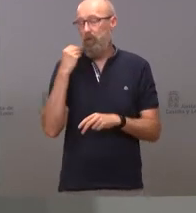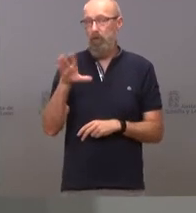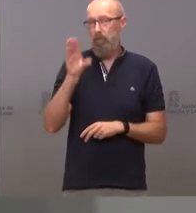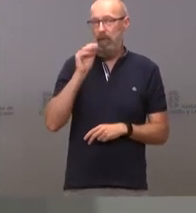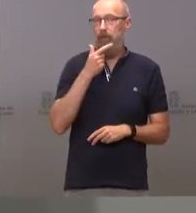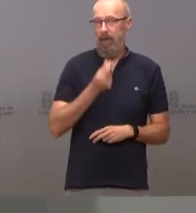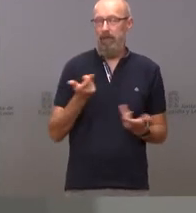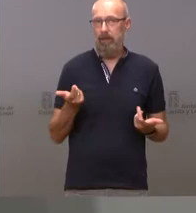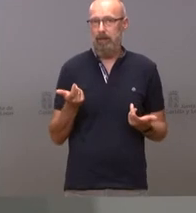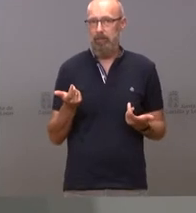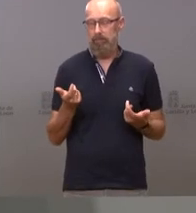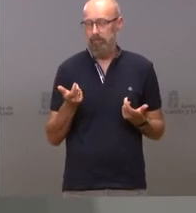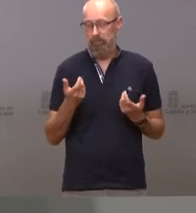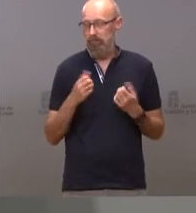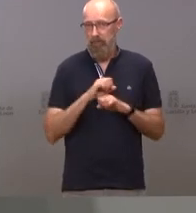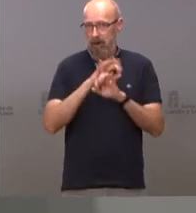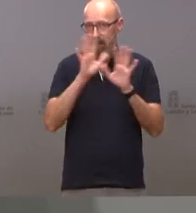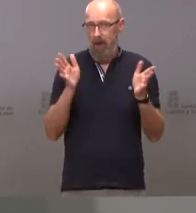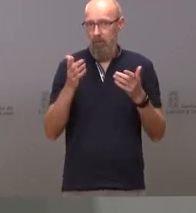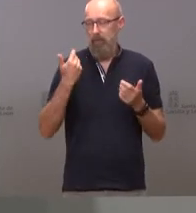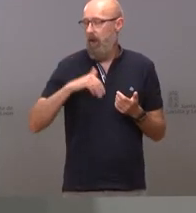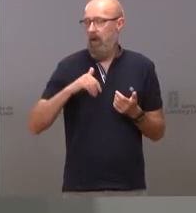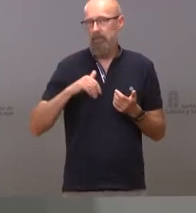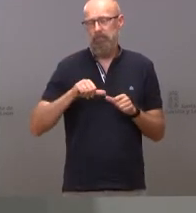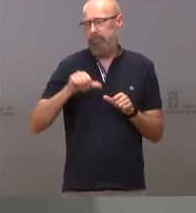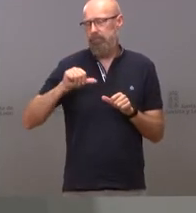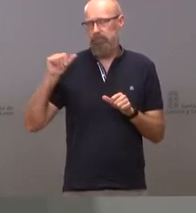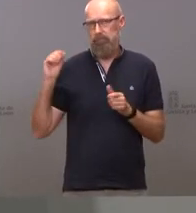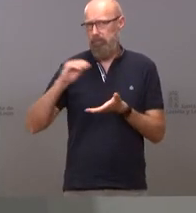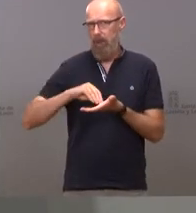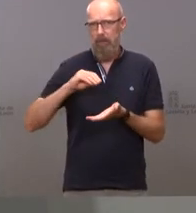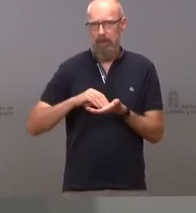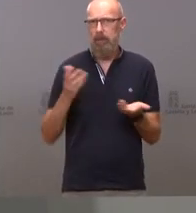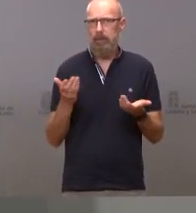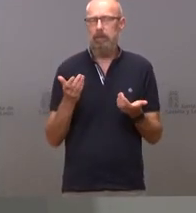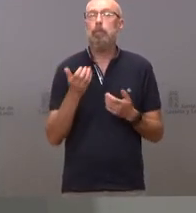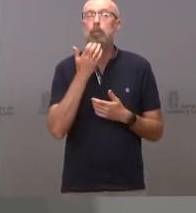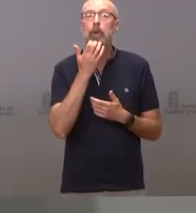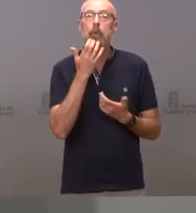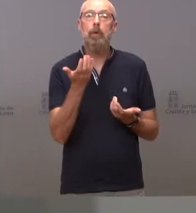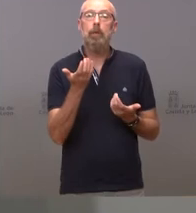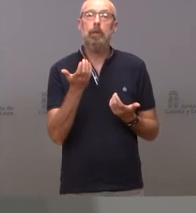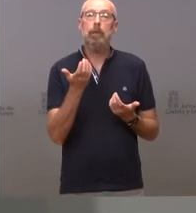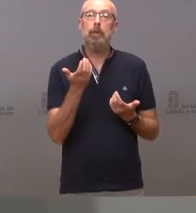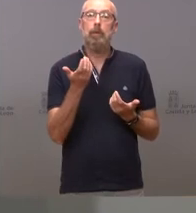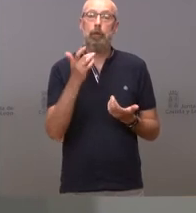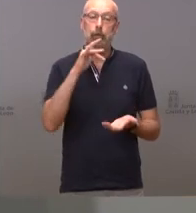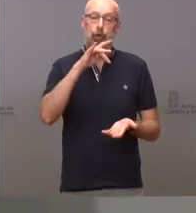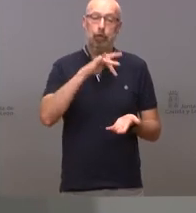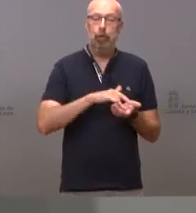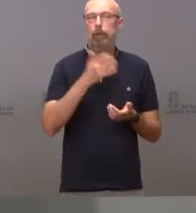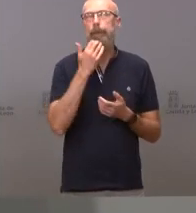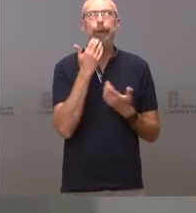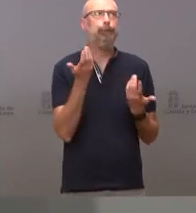Es evidente, nos ha ocurrido todas las veces, que cuando acaba el periodo escolar,